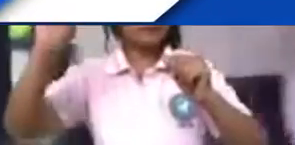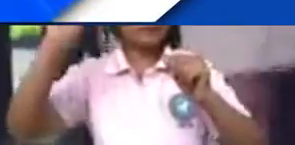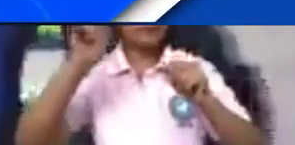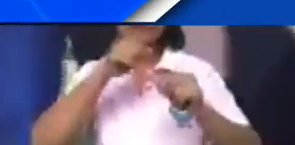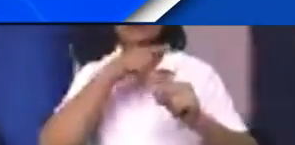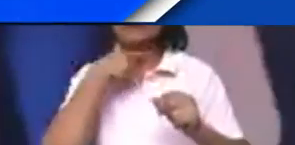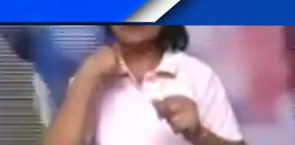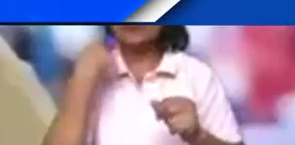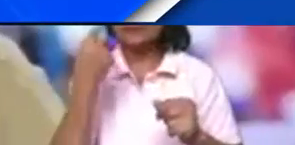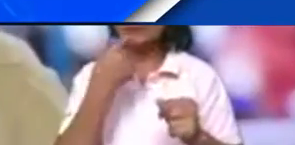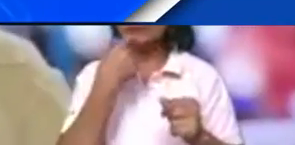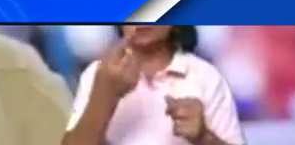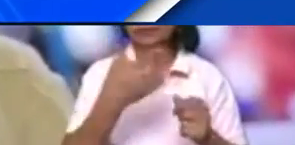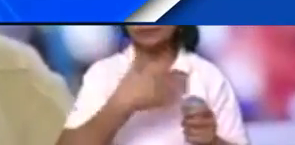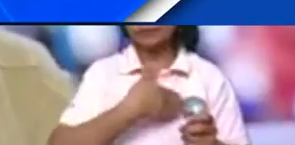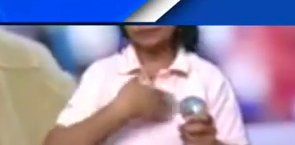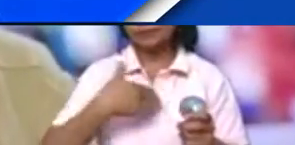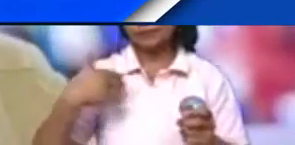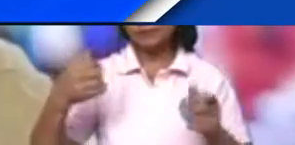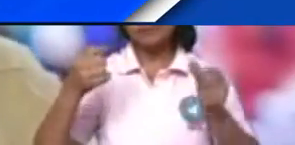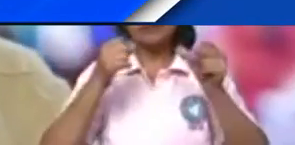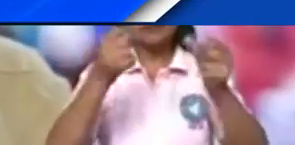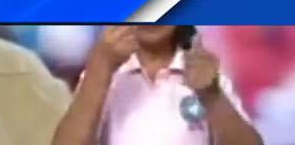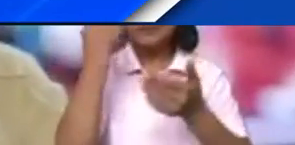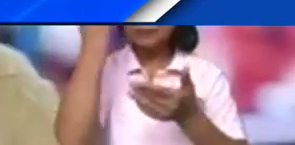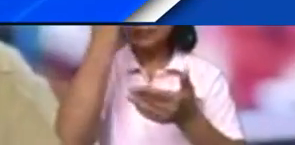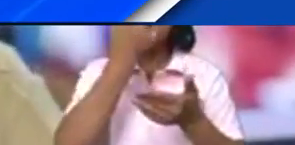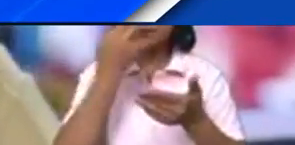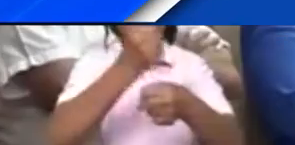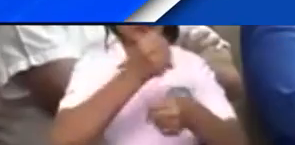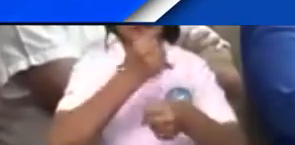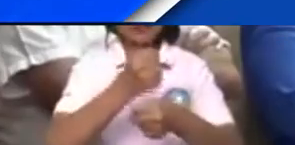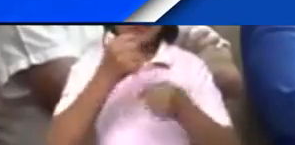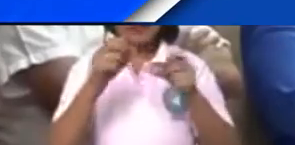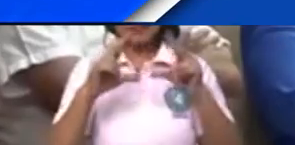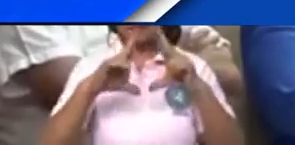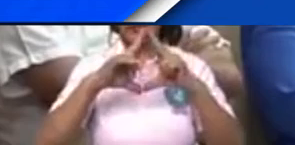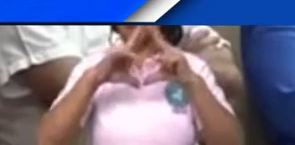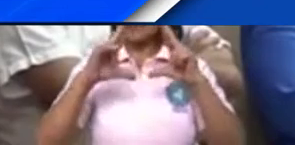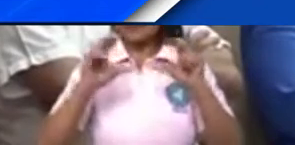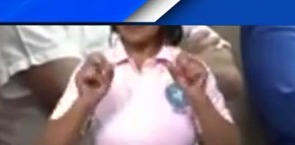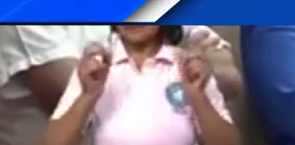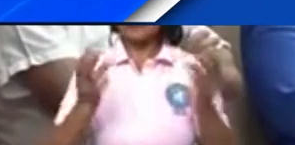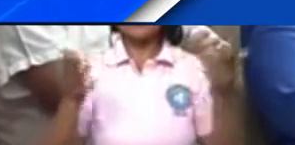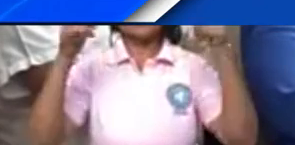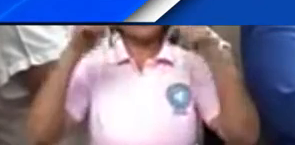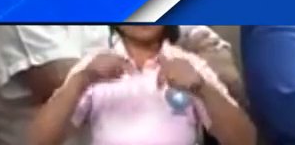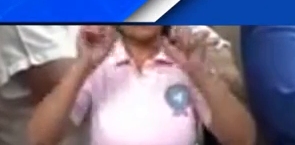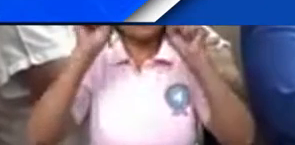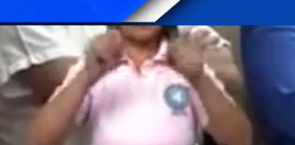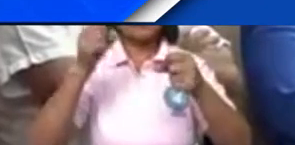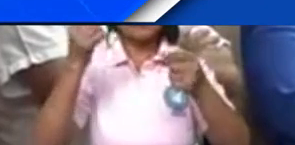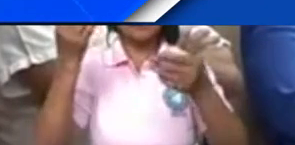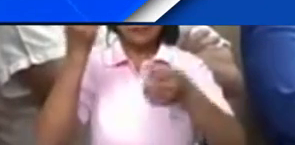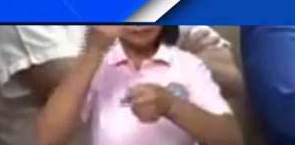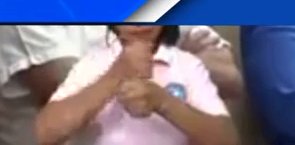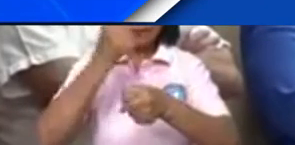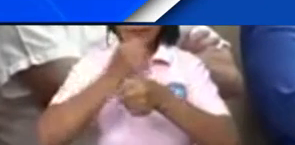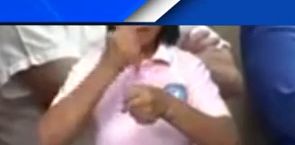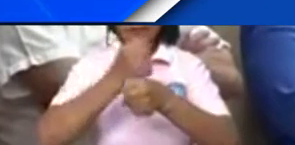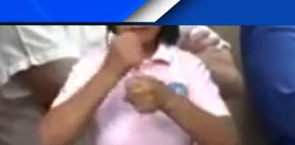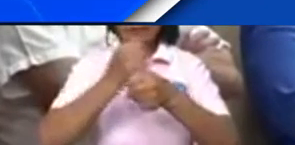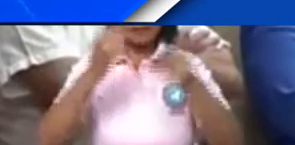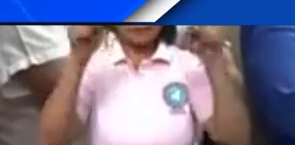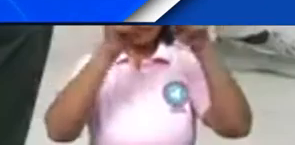Ramona Rodríguez, presidenta del CNU, asegura que la pandemia del COVID-19 aceleró la transformación digital en el